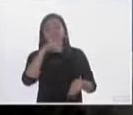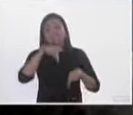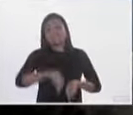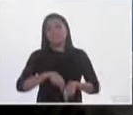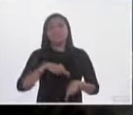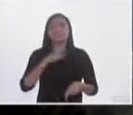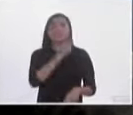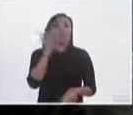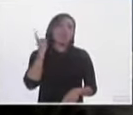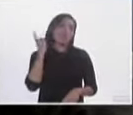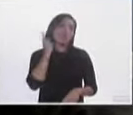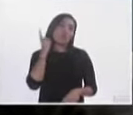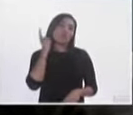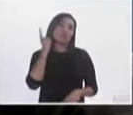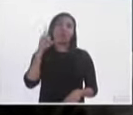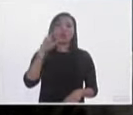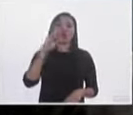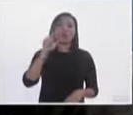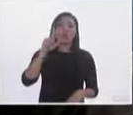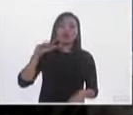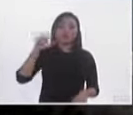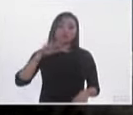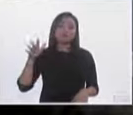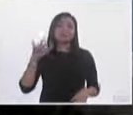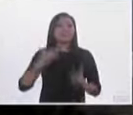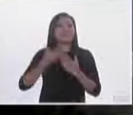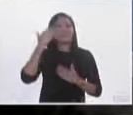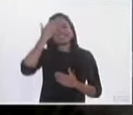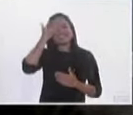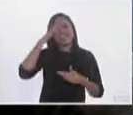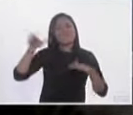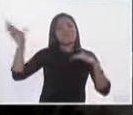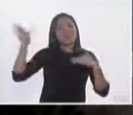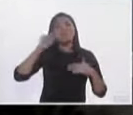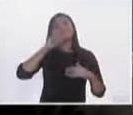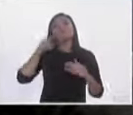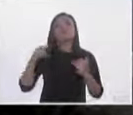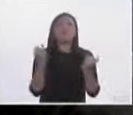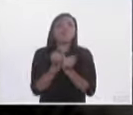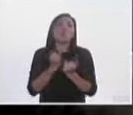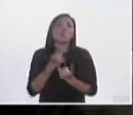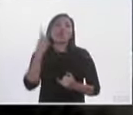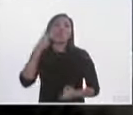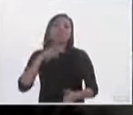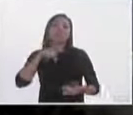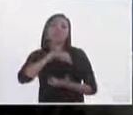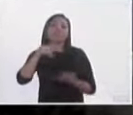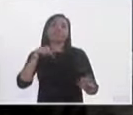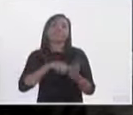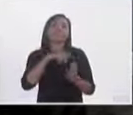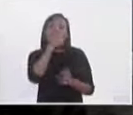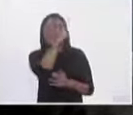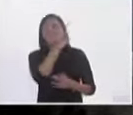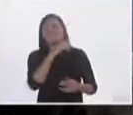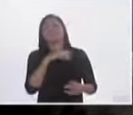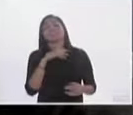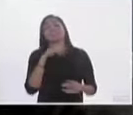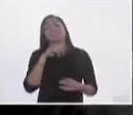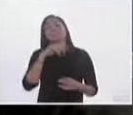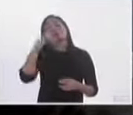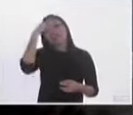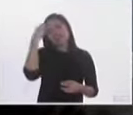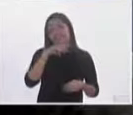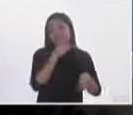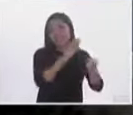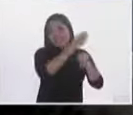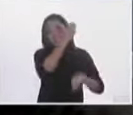municipal de Cuernavaca, Entonces, en realidad el impacto es bastante menor, pero las implicaciones que tiene el fenómeno me